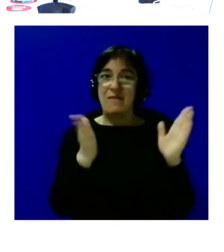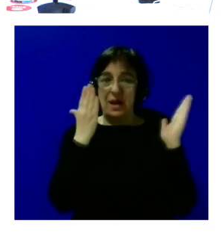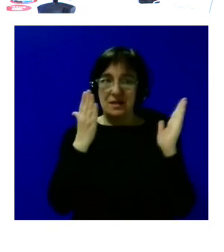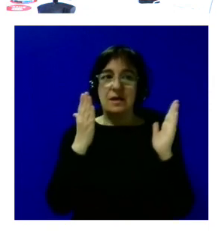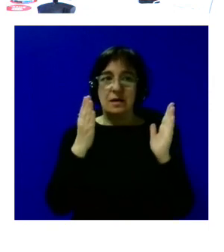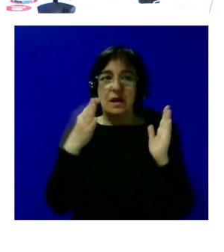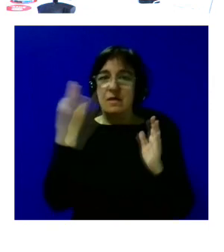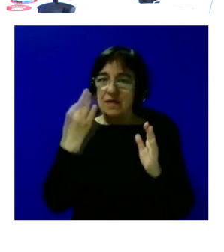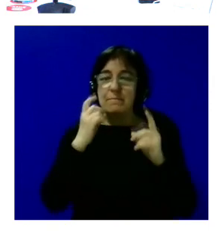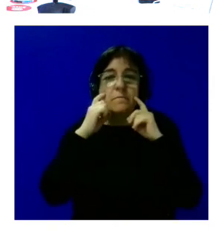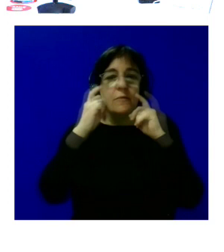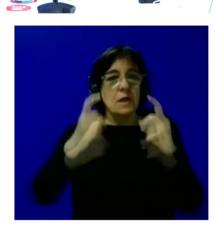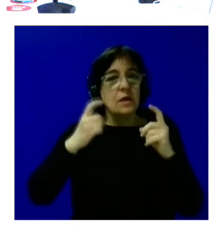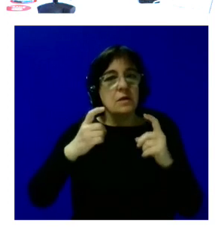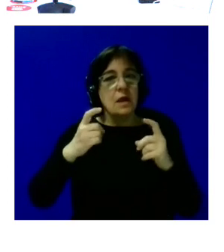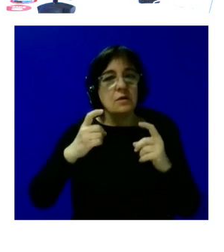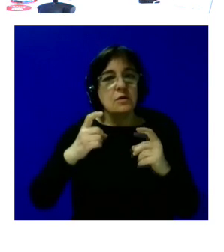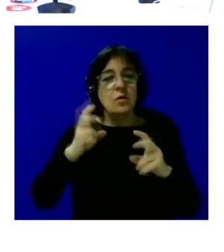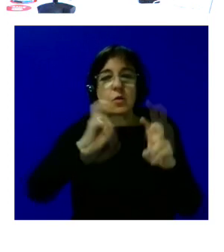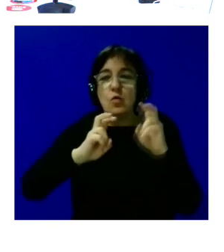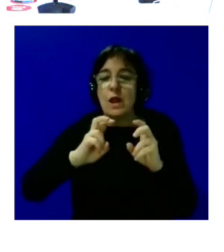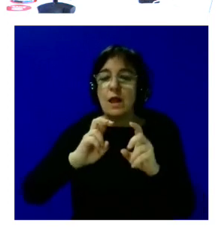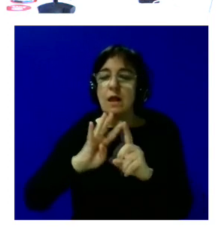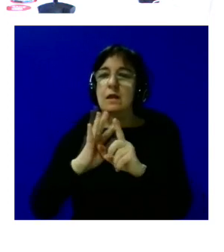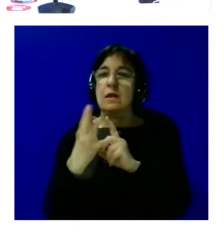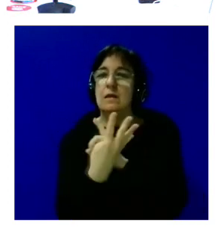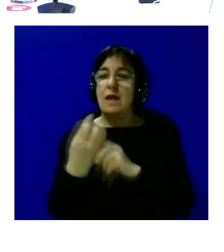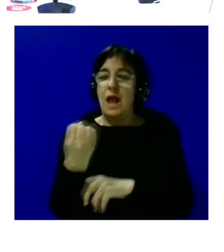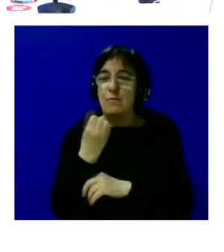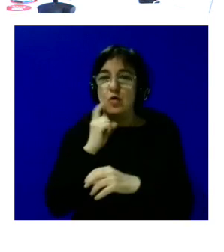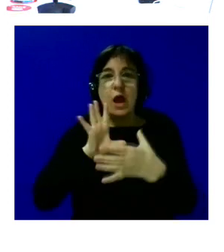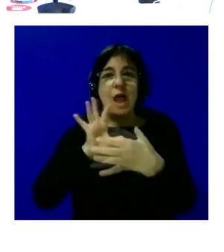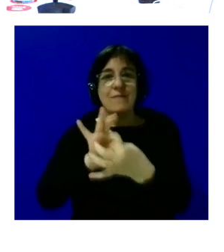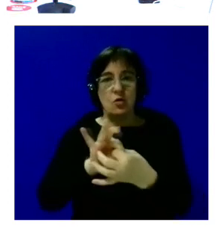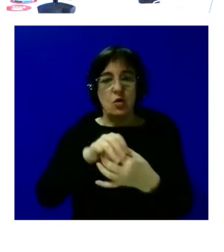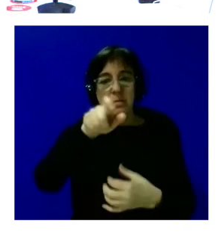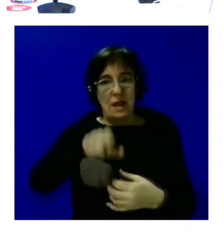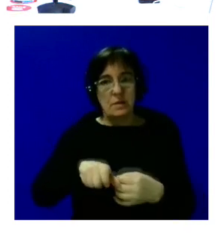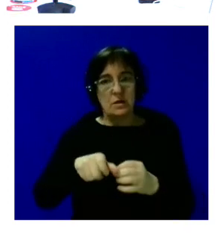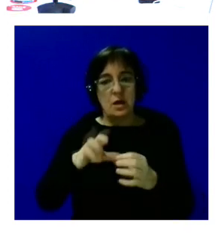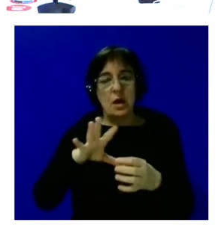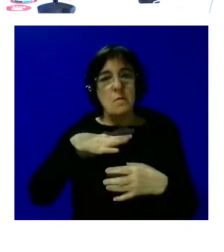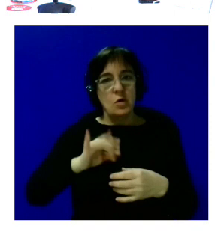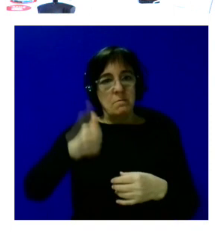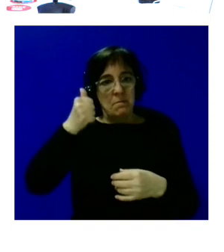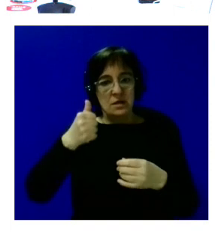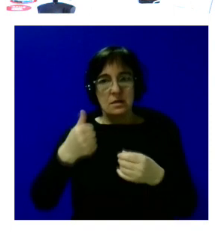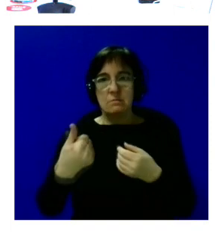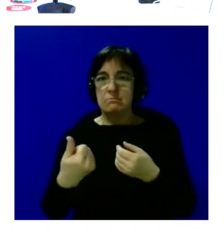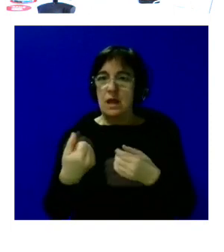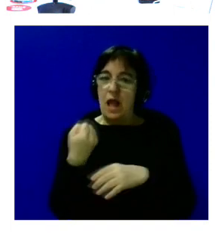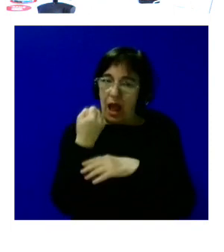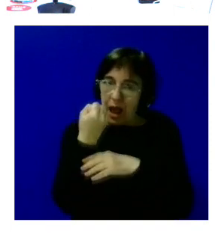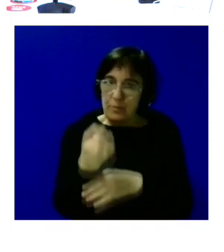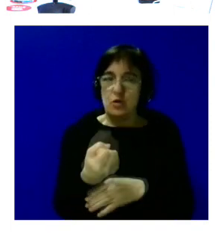tenemos que intentar generar ese círculo de apoyo y esos vínculos con la persona para que podamos ser más los que apoyemos